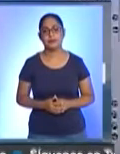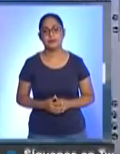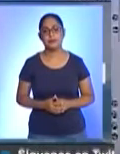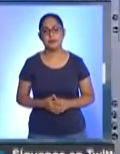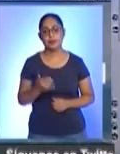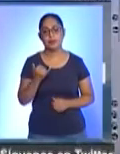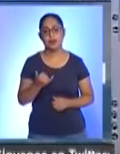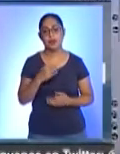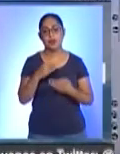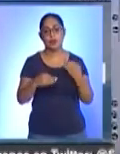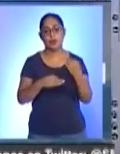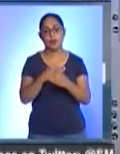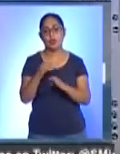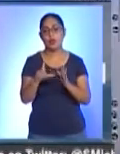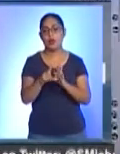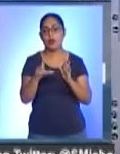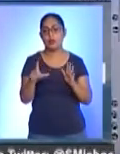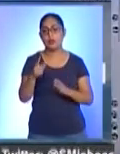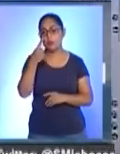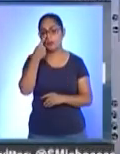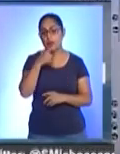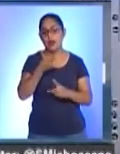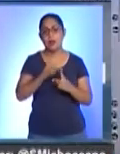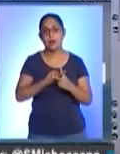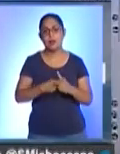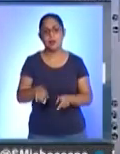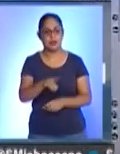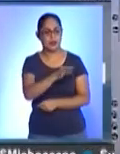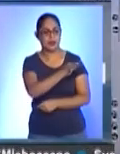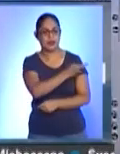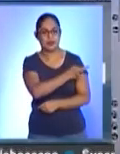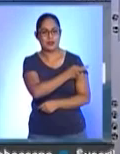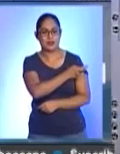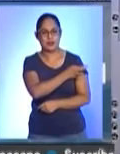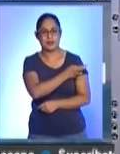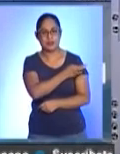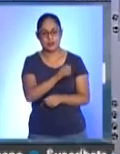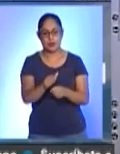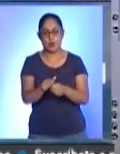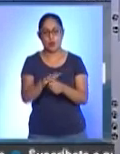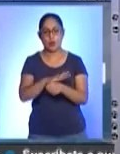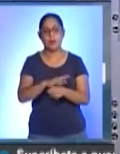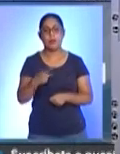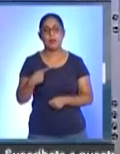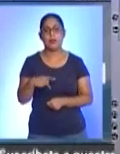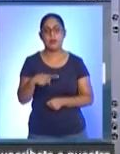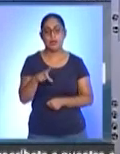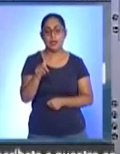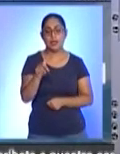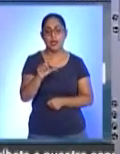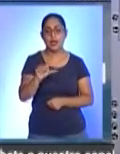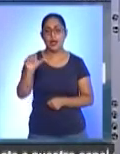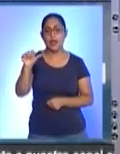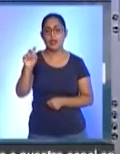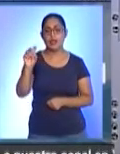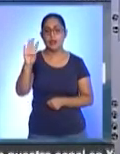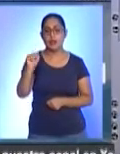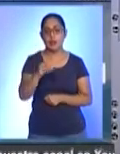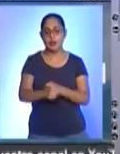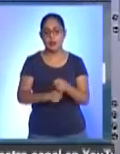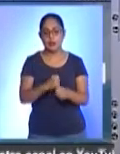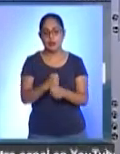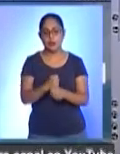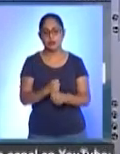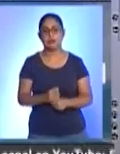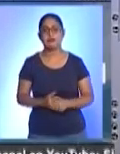Y todo listo para el arranque de la vacunación contra COVID-19 en personas de 30 a 39 años de edad. Aquí los